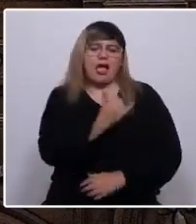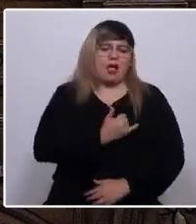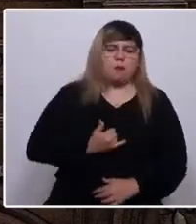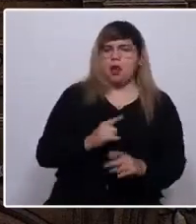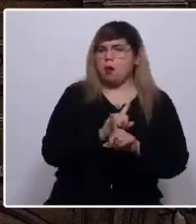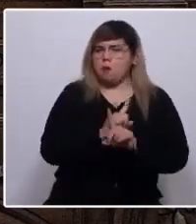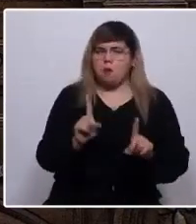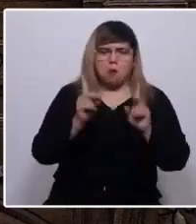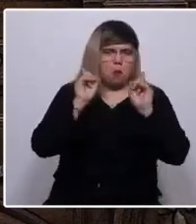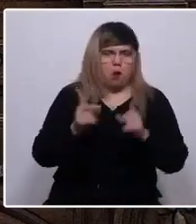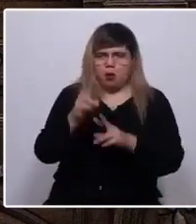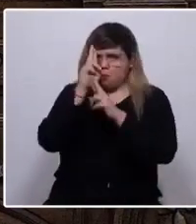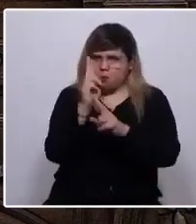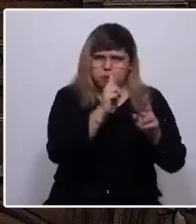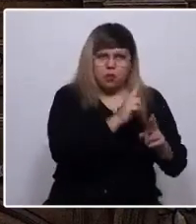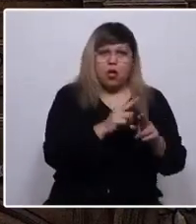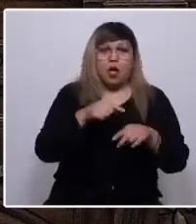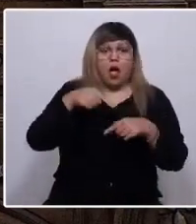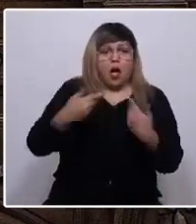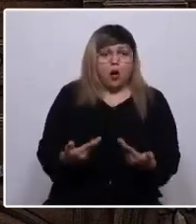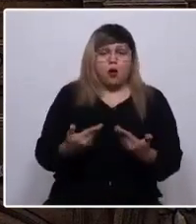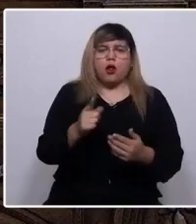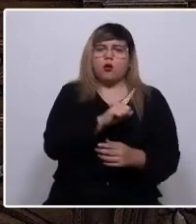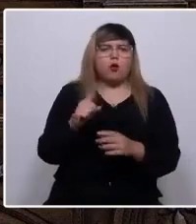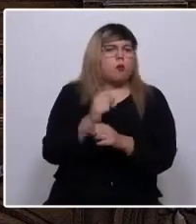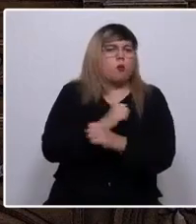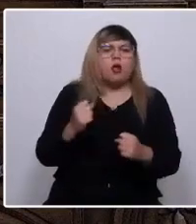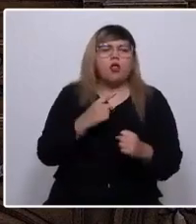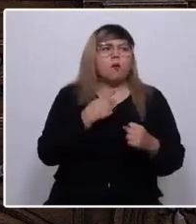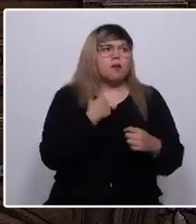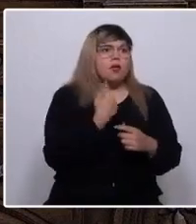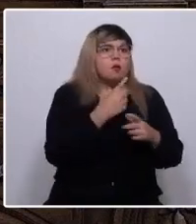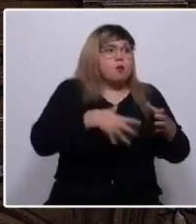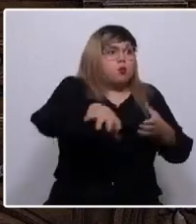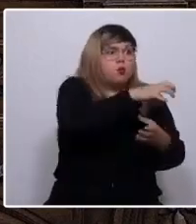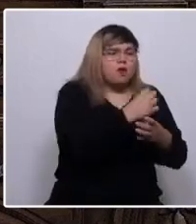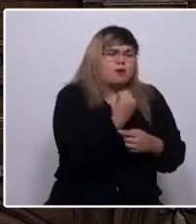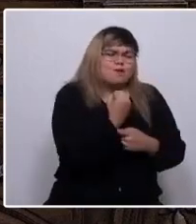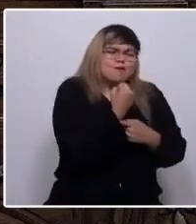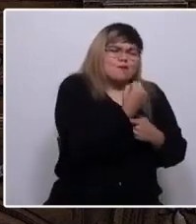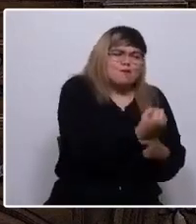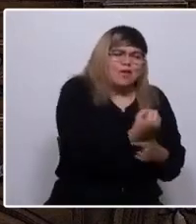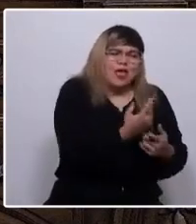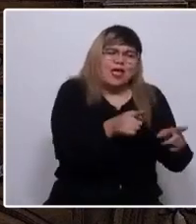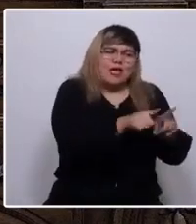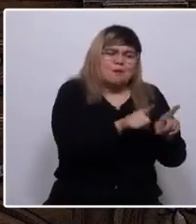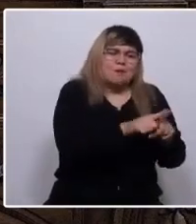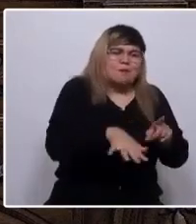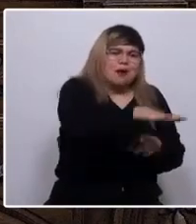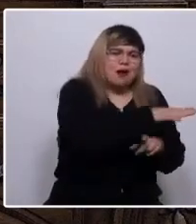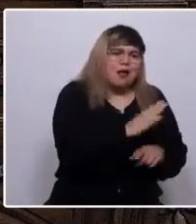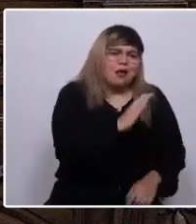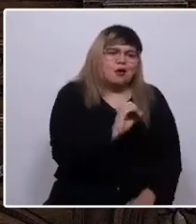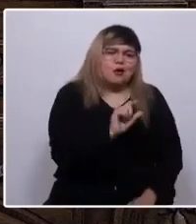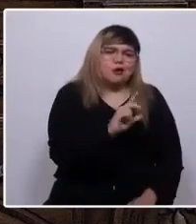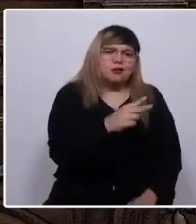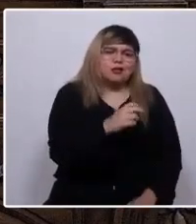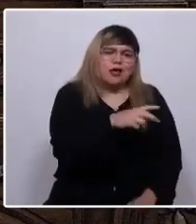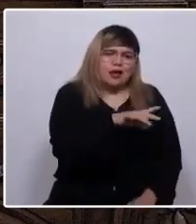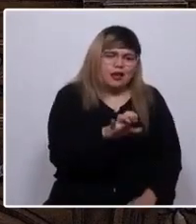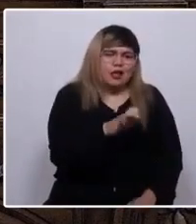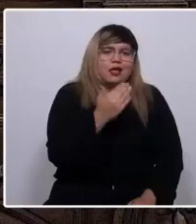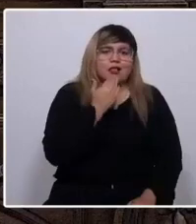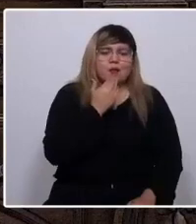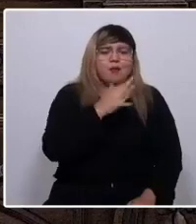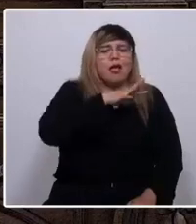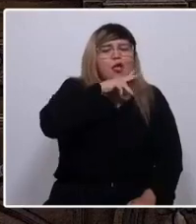Bajo esta perspectiva, no puedo sino solidarizar con mi pueblo, con mis hermanos y hermanas de Colchanes, en su mayoría adultos